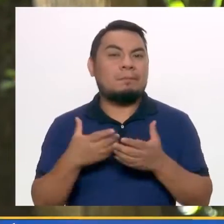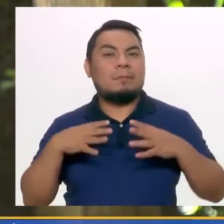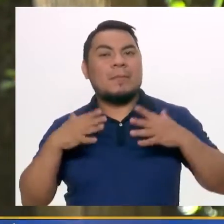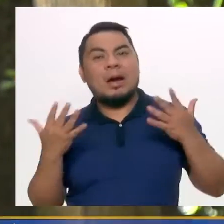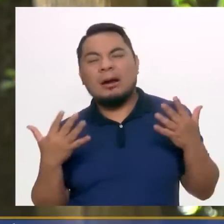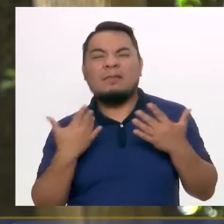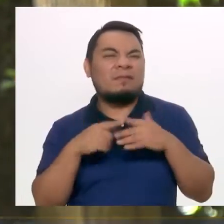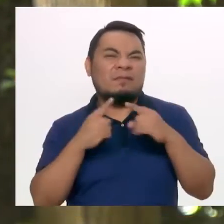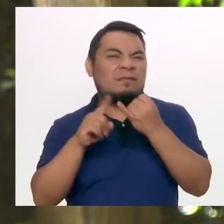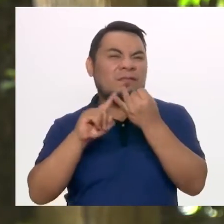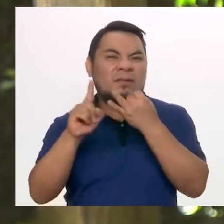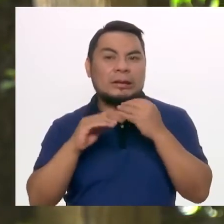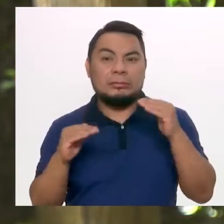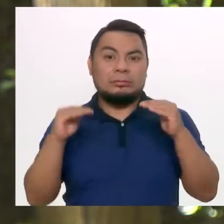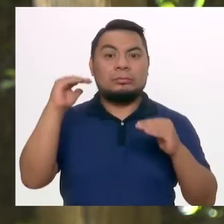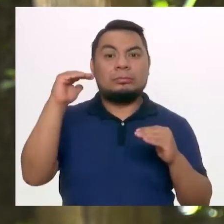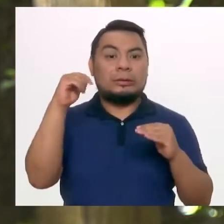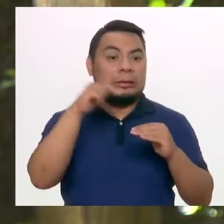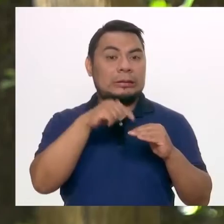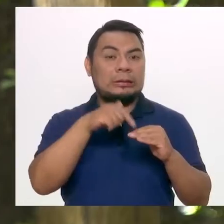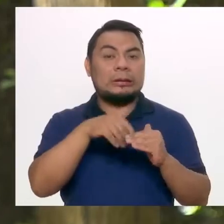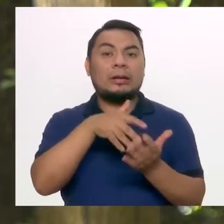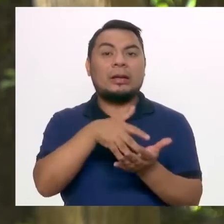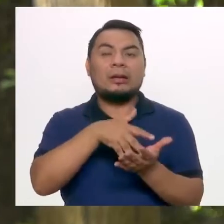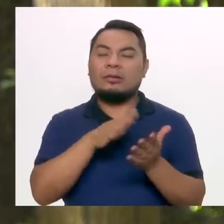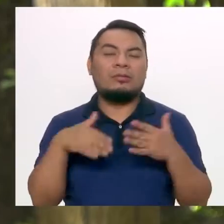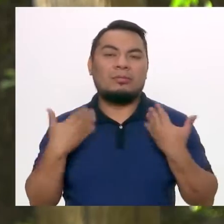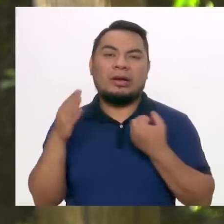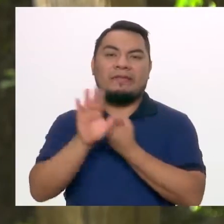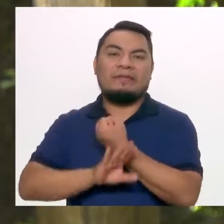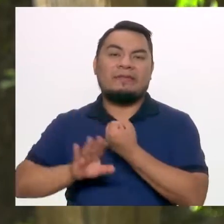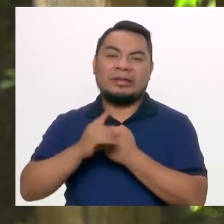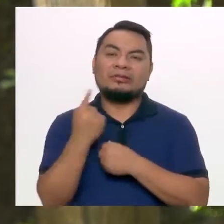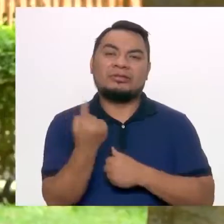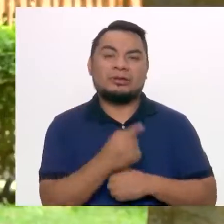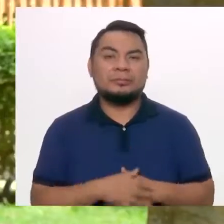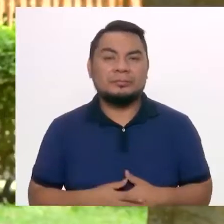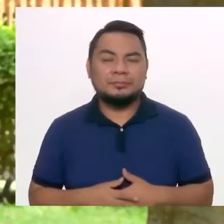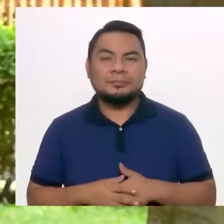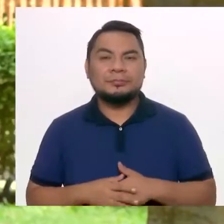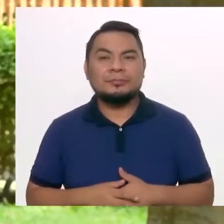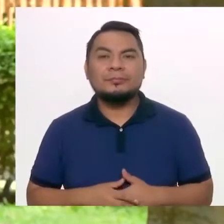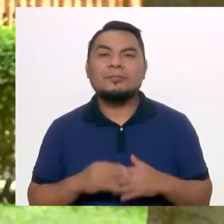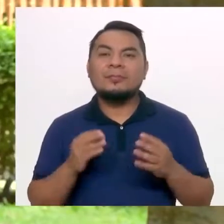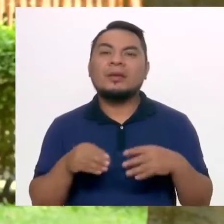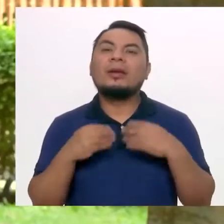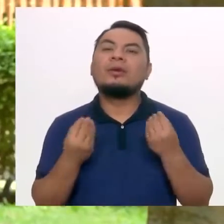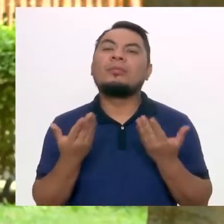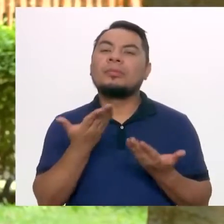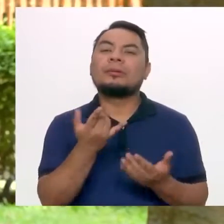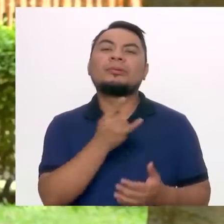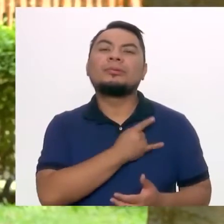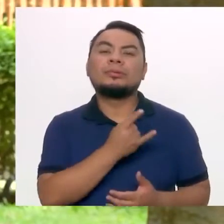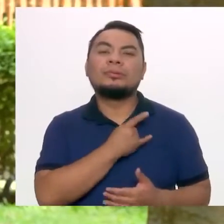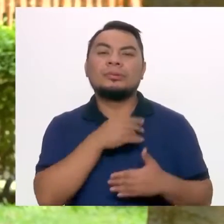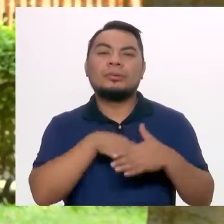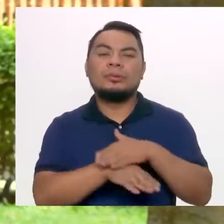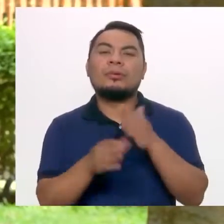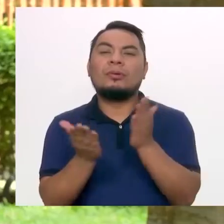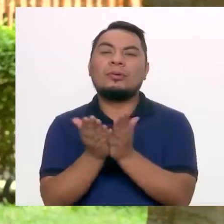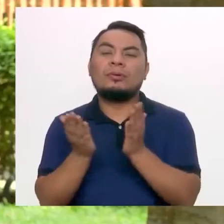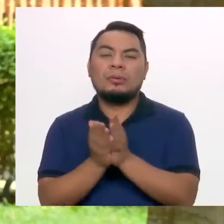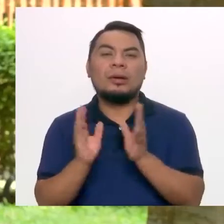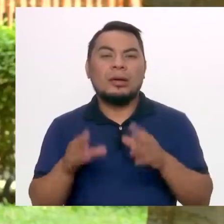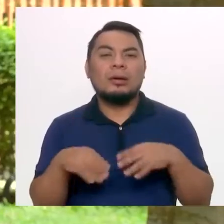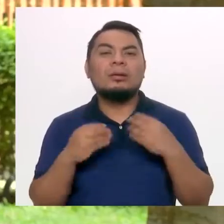que hace que la víctima del bullying no pueda enfrentar este problema solo. ¿Y cómo funciona el bullying en las universidades,